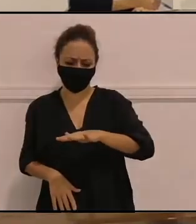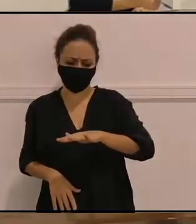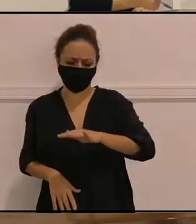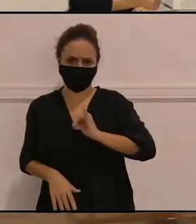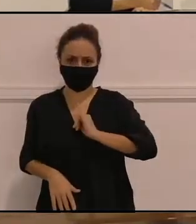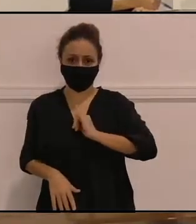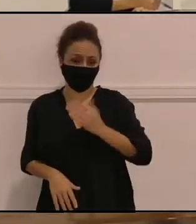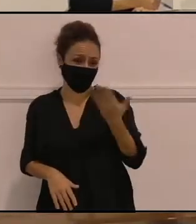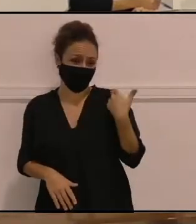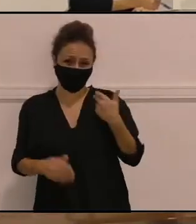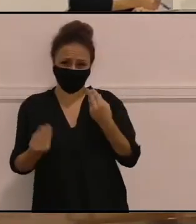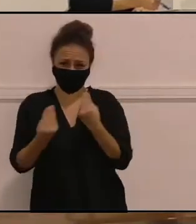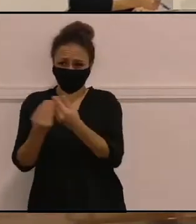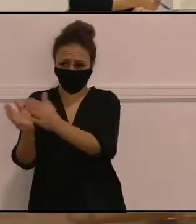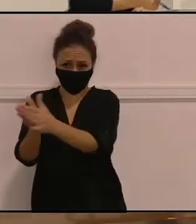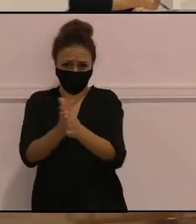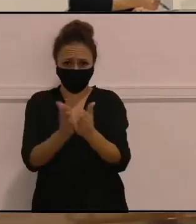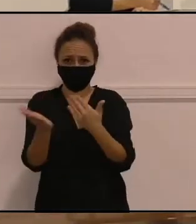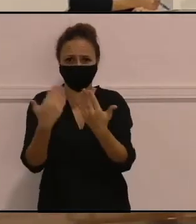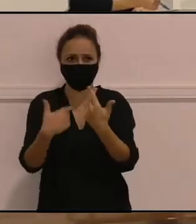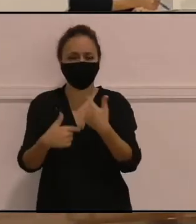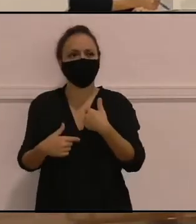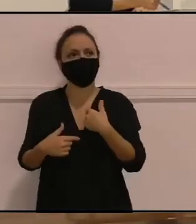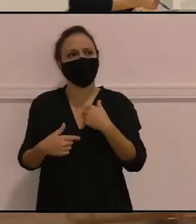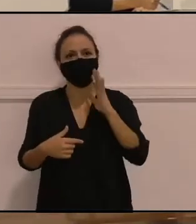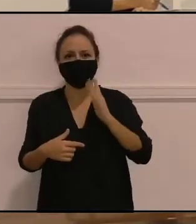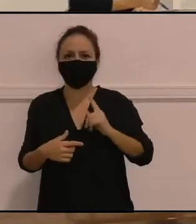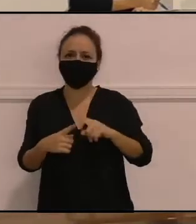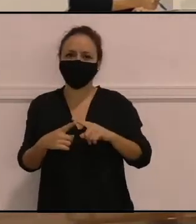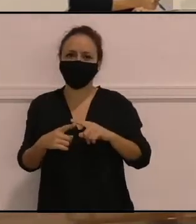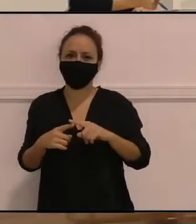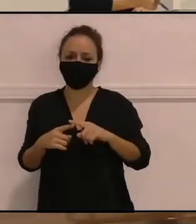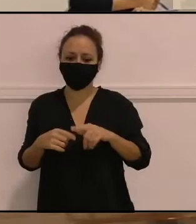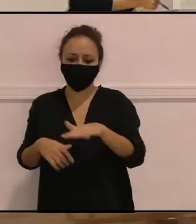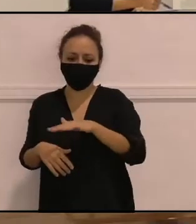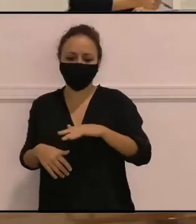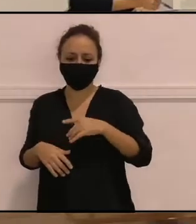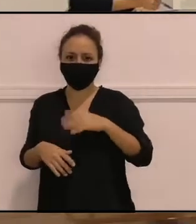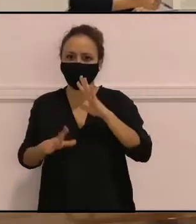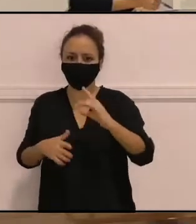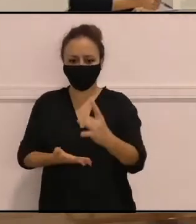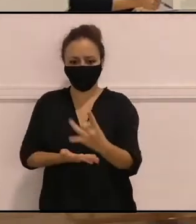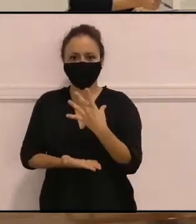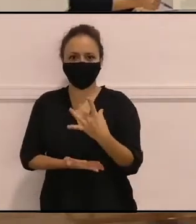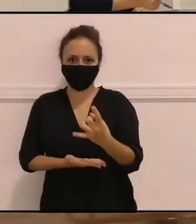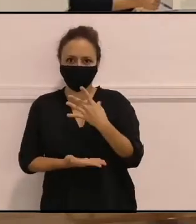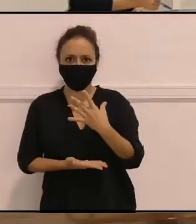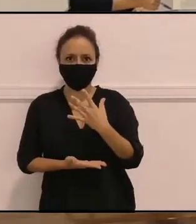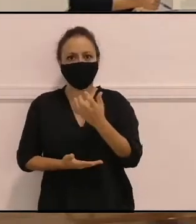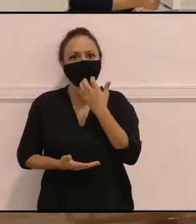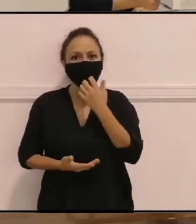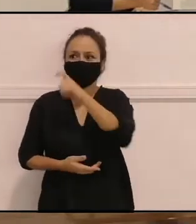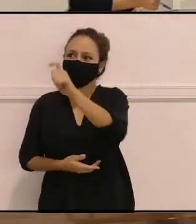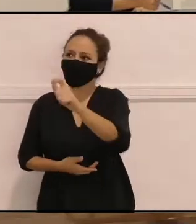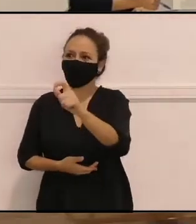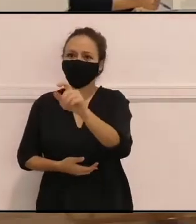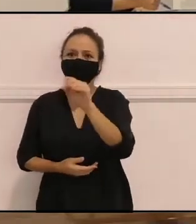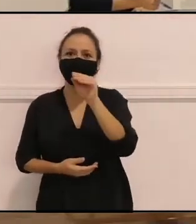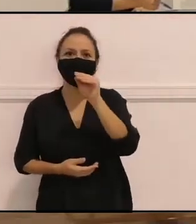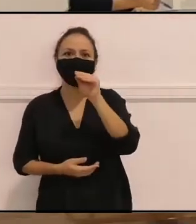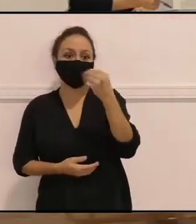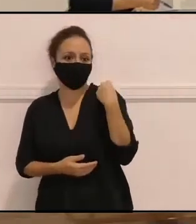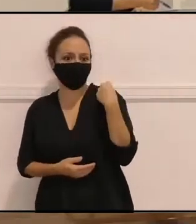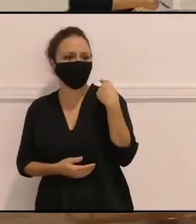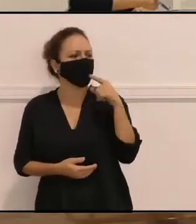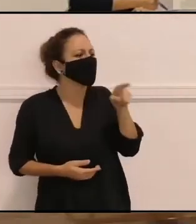antes con las compañeras, ¿no?, que continuamente te estás expulsando del territorio, ¿no? Porque cada vez que te preguntan lo que dice Maiti, ¿no? Bueno, ¿y tú de dónde